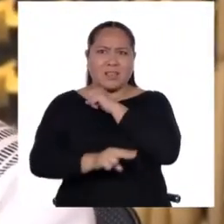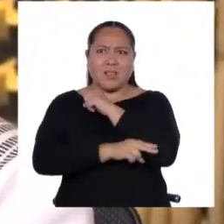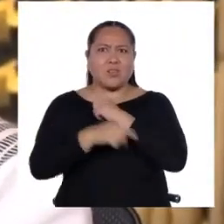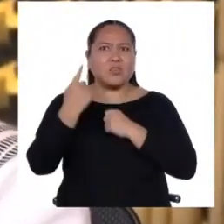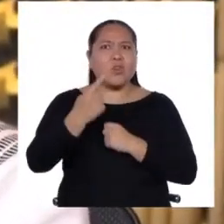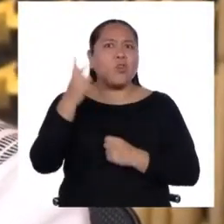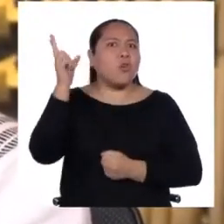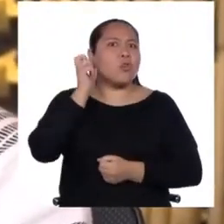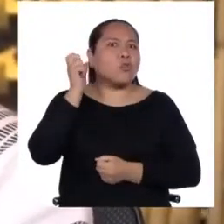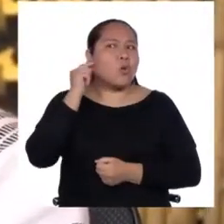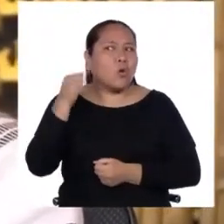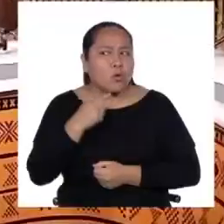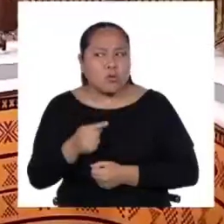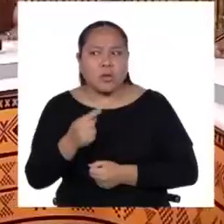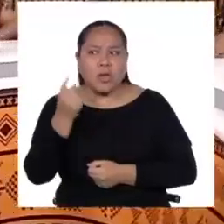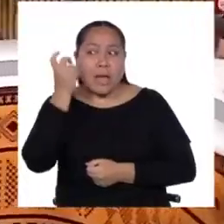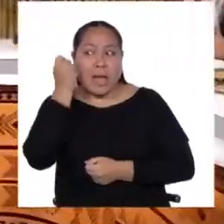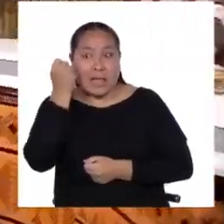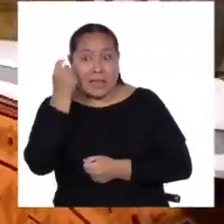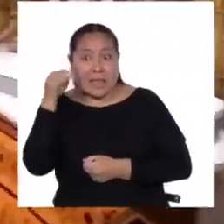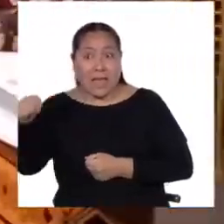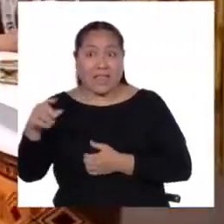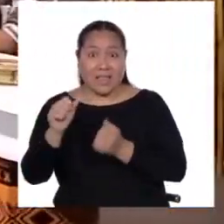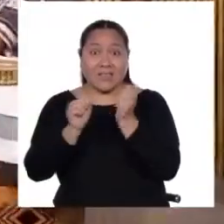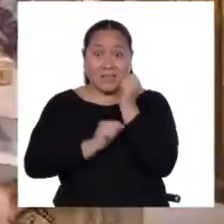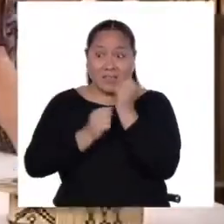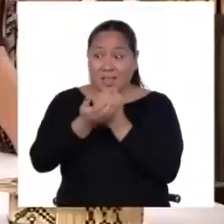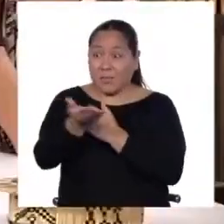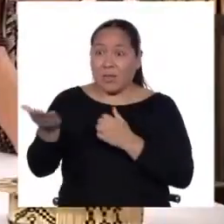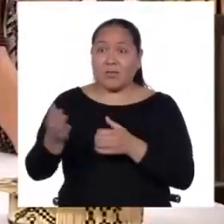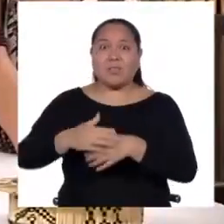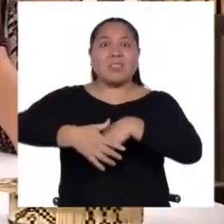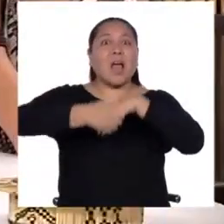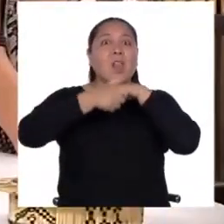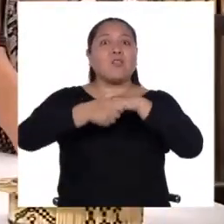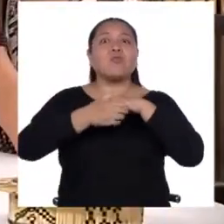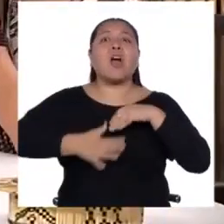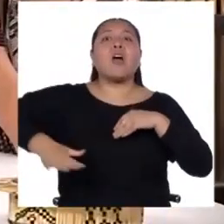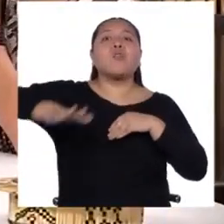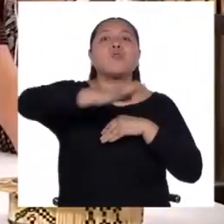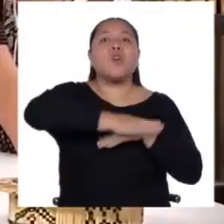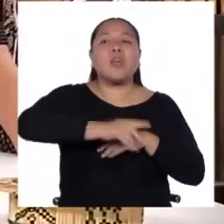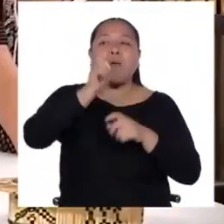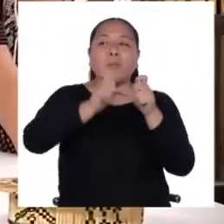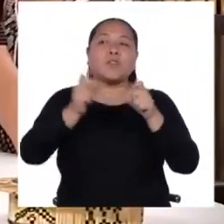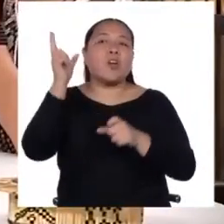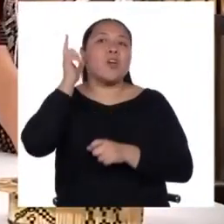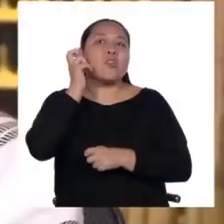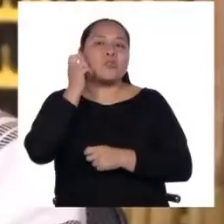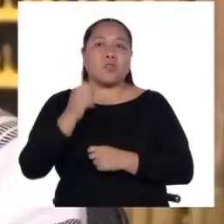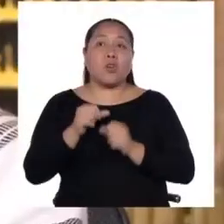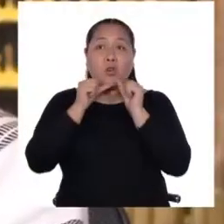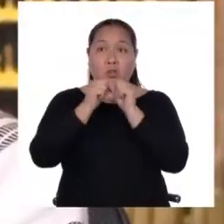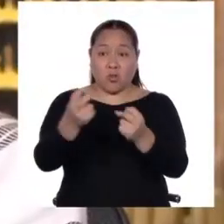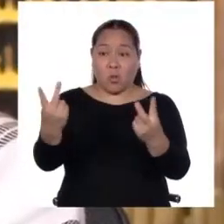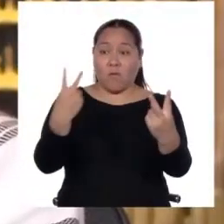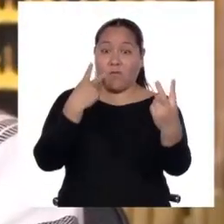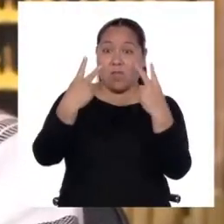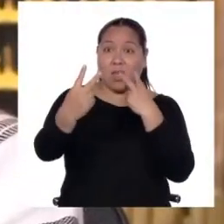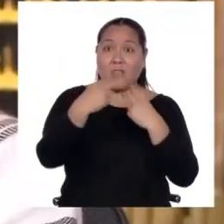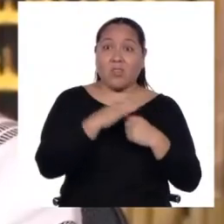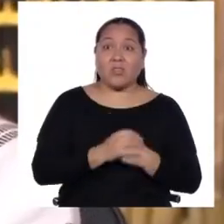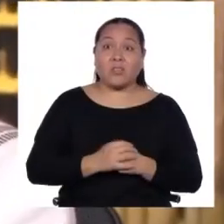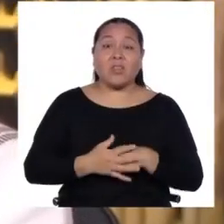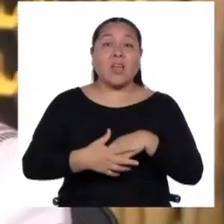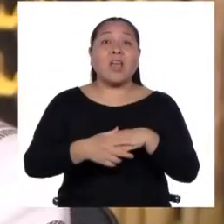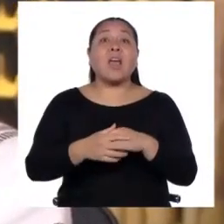escuchan o nos entienden nuestros hermanos. Hacer llegar un saludo a todos y cada uno de nuestros oyentes que sigan viendo y pues a